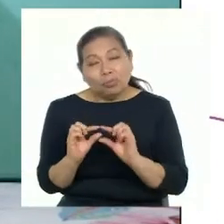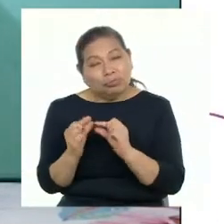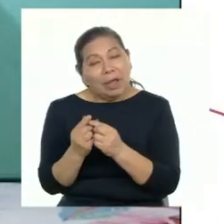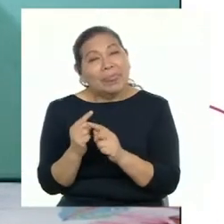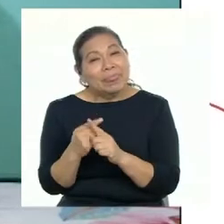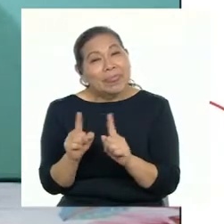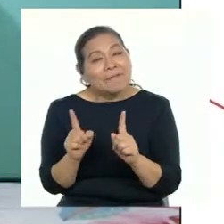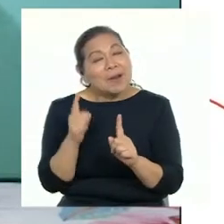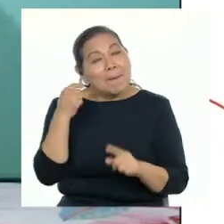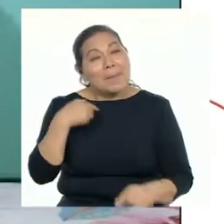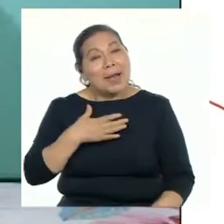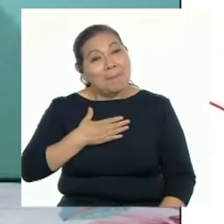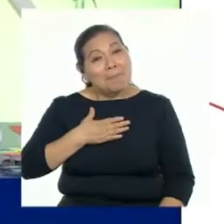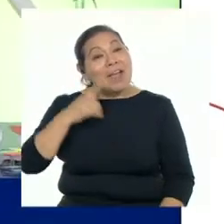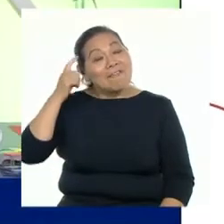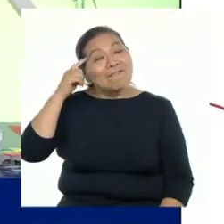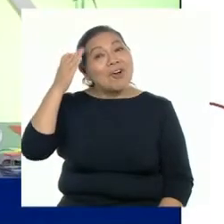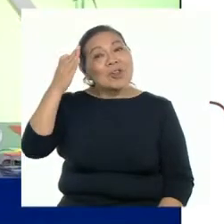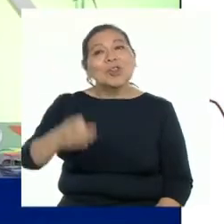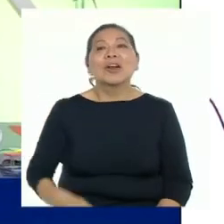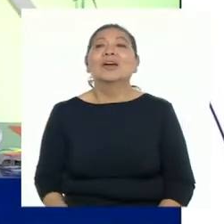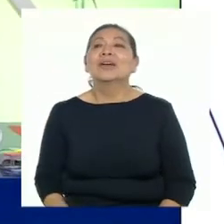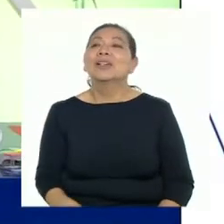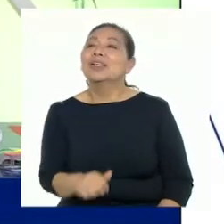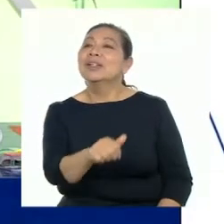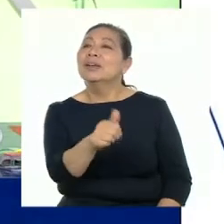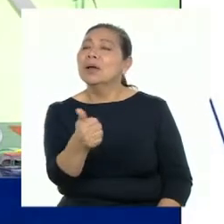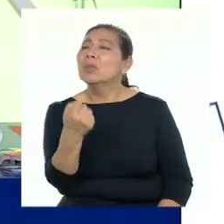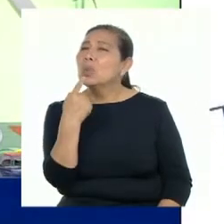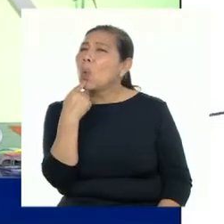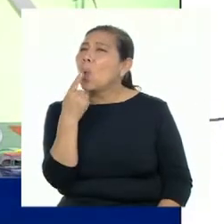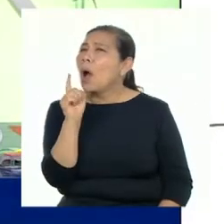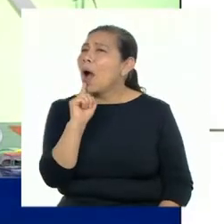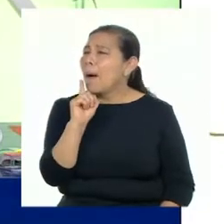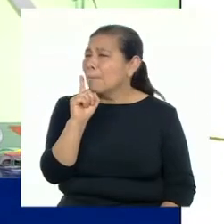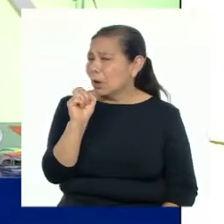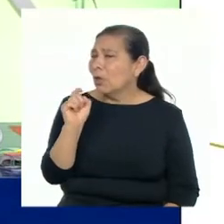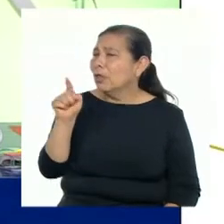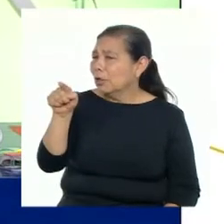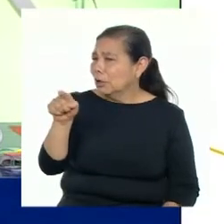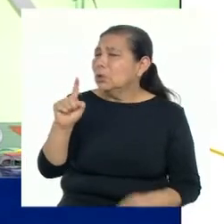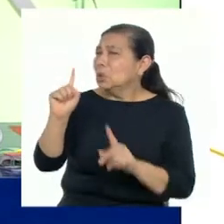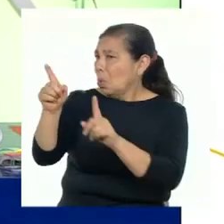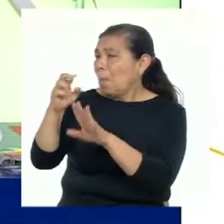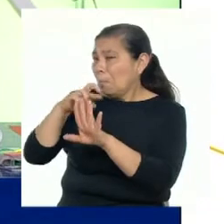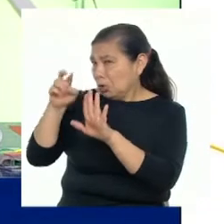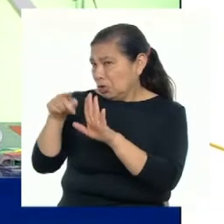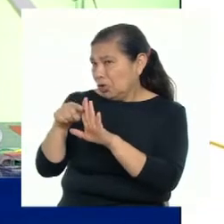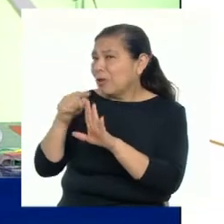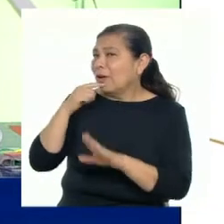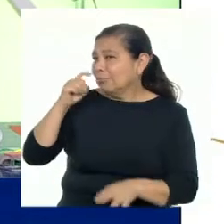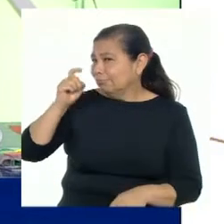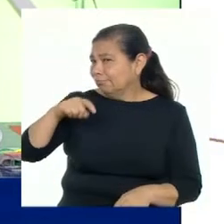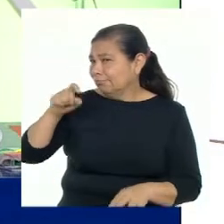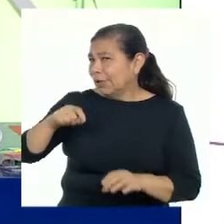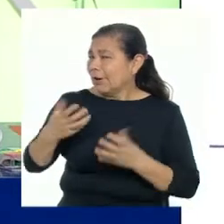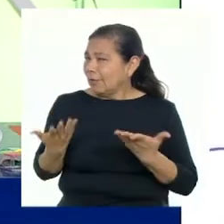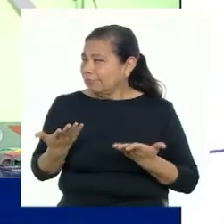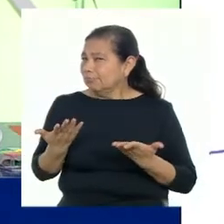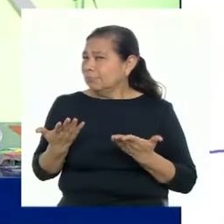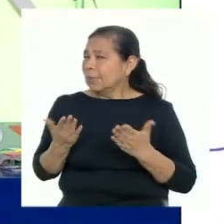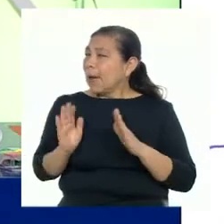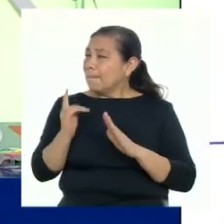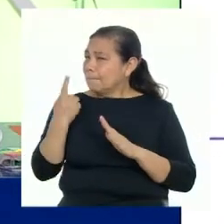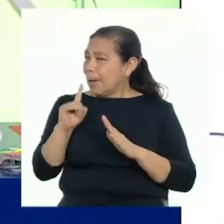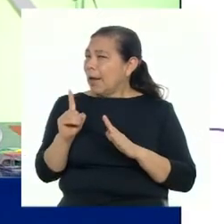algo diferente para el futuro. Francisco, ¿le has contado a alguien sobre esos proyectos? ¿Es necesario hacer un